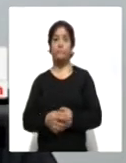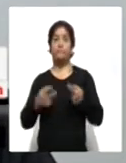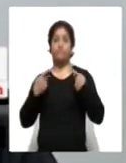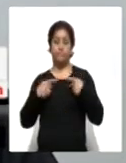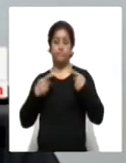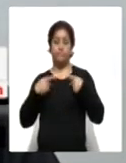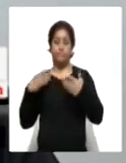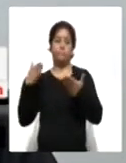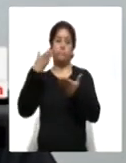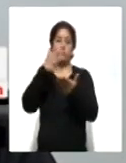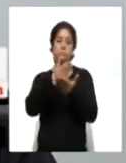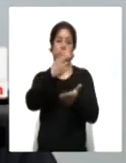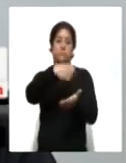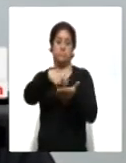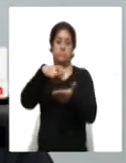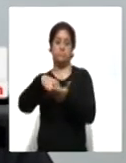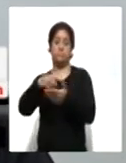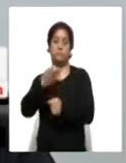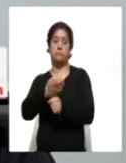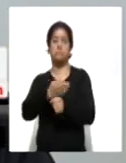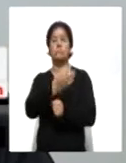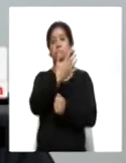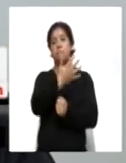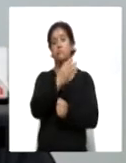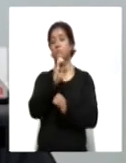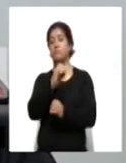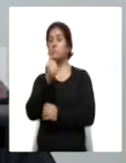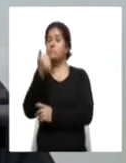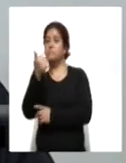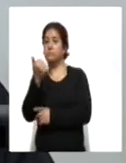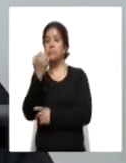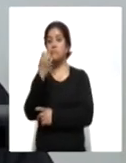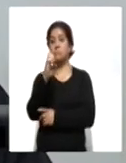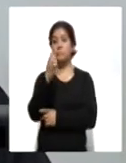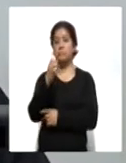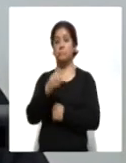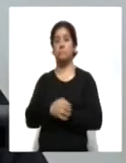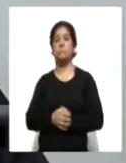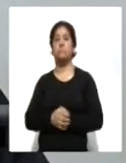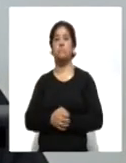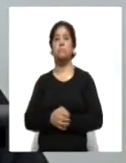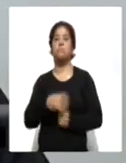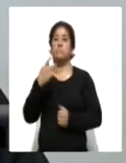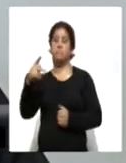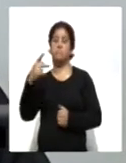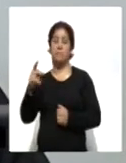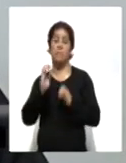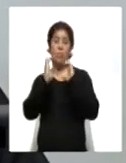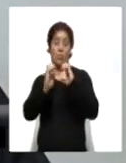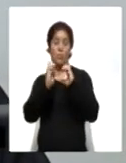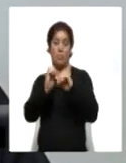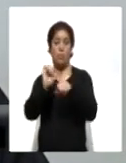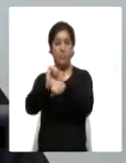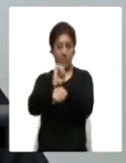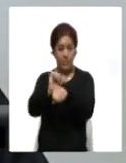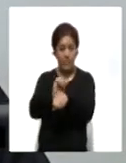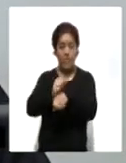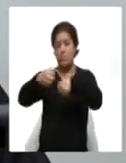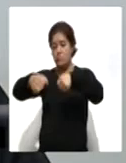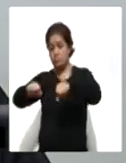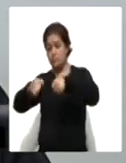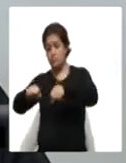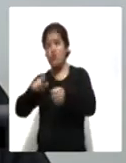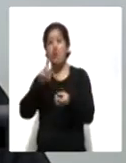alguna compra durante el 5 o 6, pues su patrimonio, su vehículo, su motocicleta, en donde la dejen estacionada.